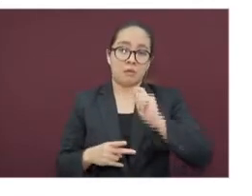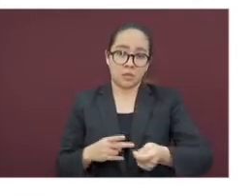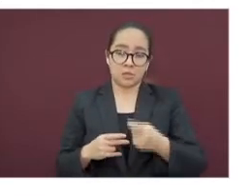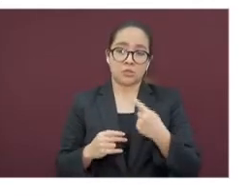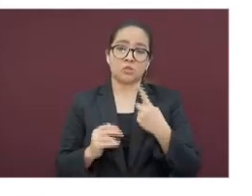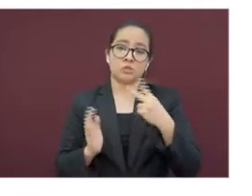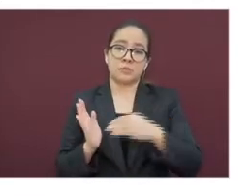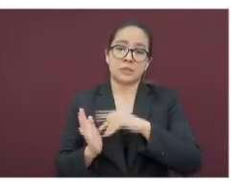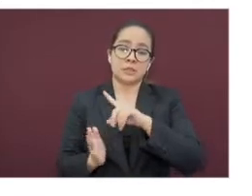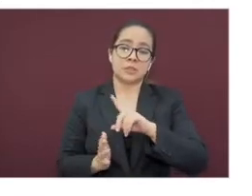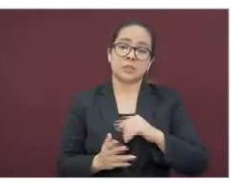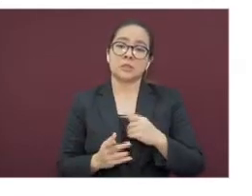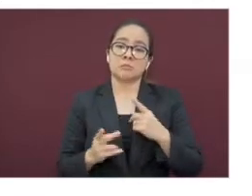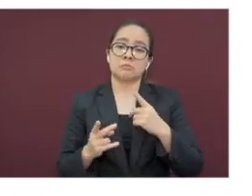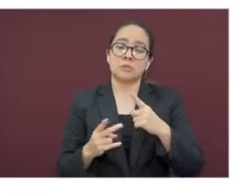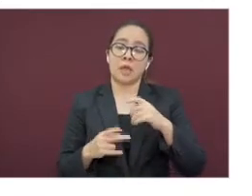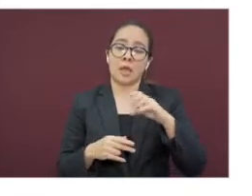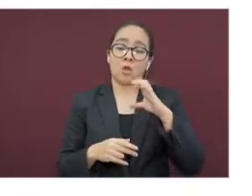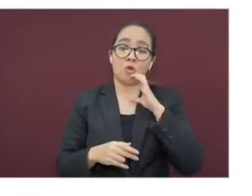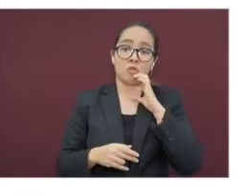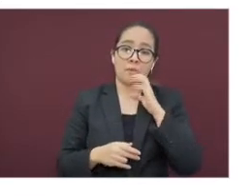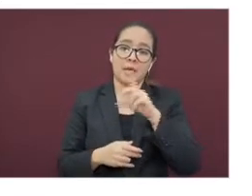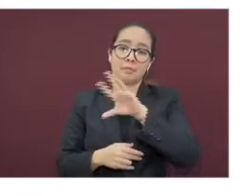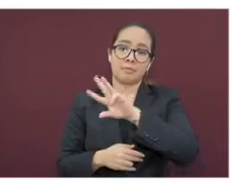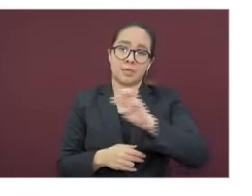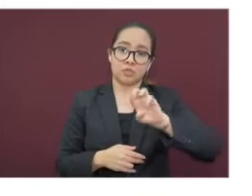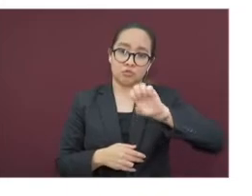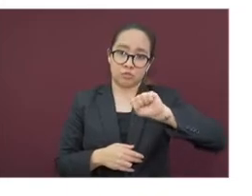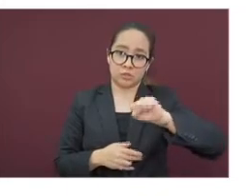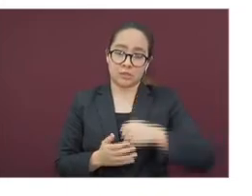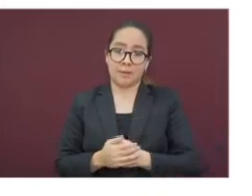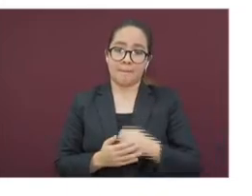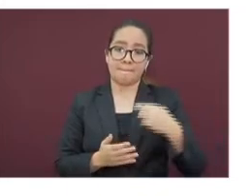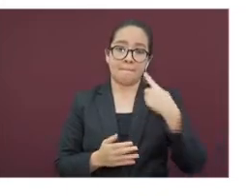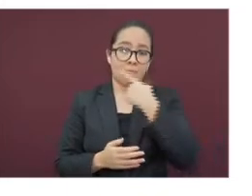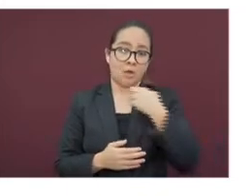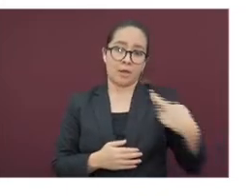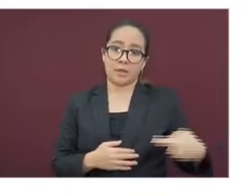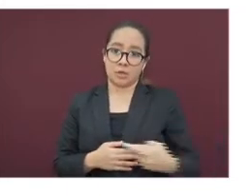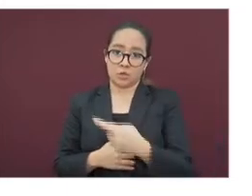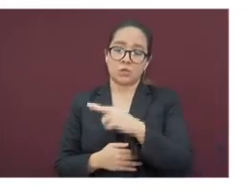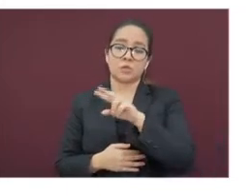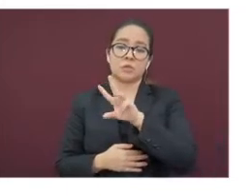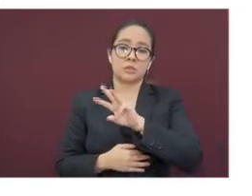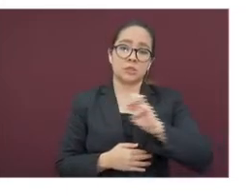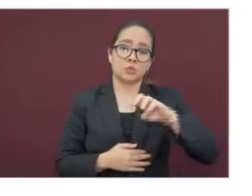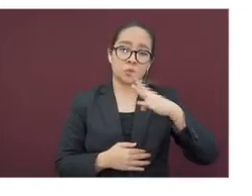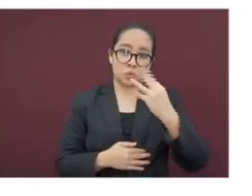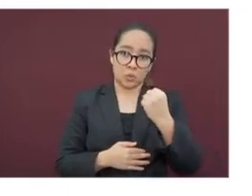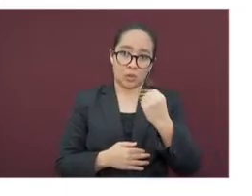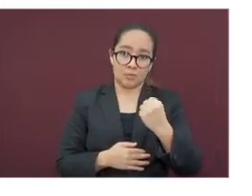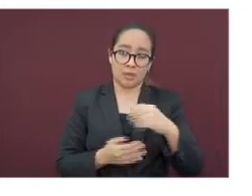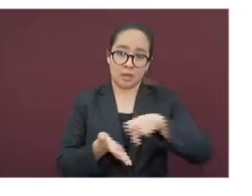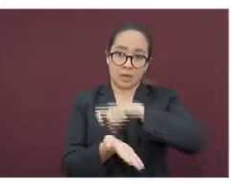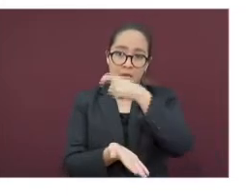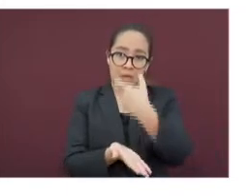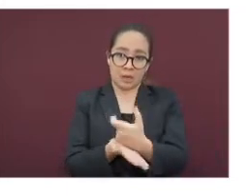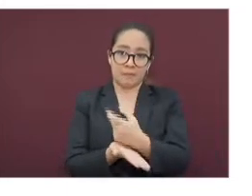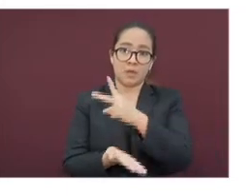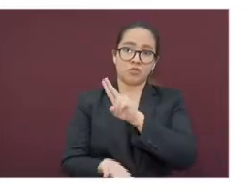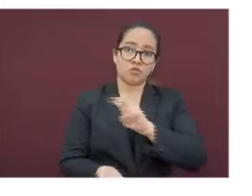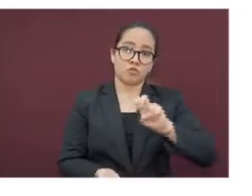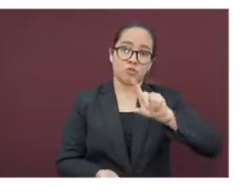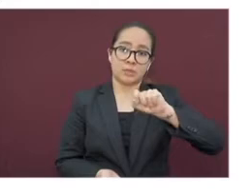Granate se incluye Córdoba con trescientos sesenta, Boca del Río con trescientos nueve y Jalapa ahora con